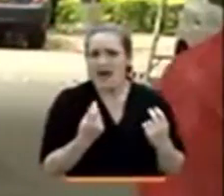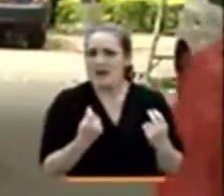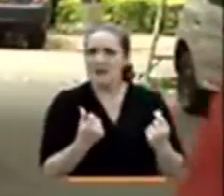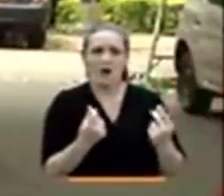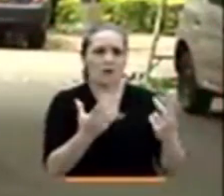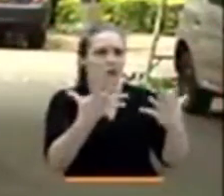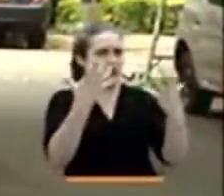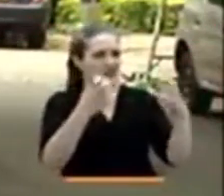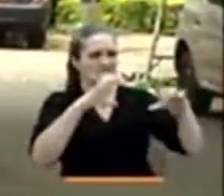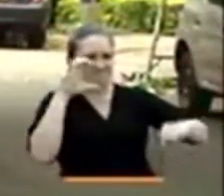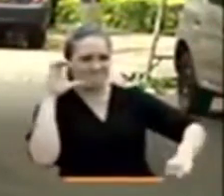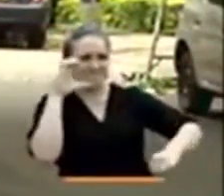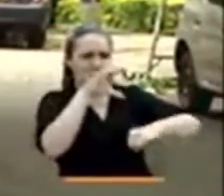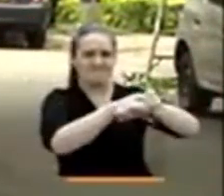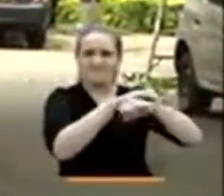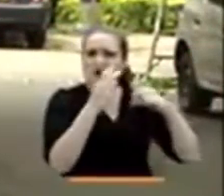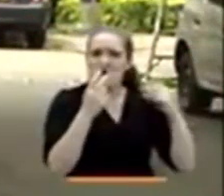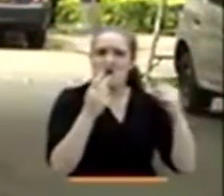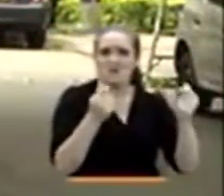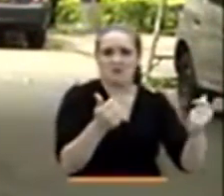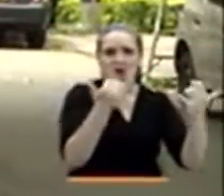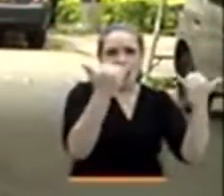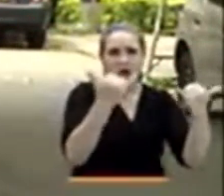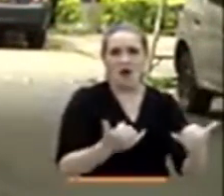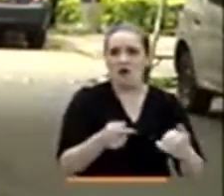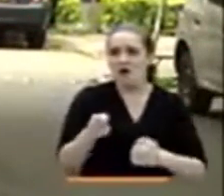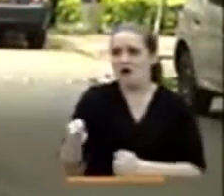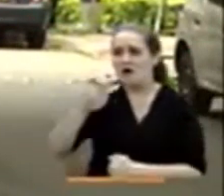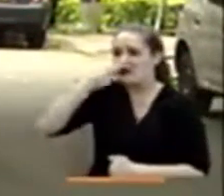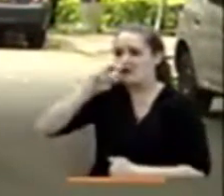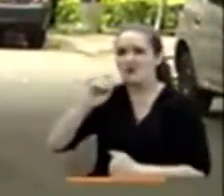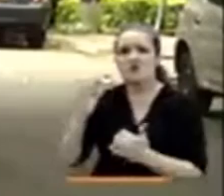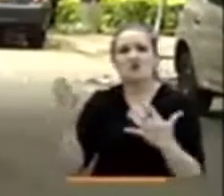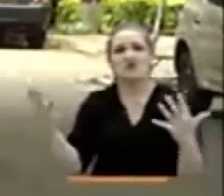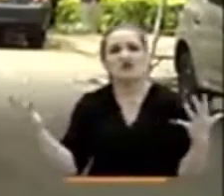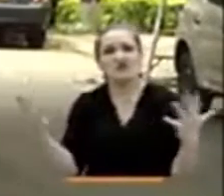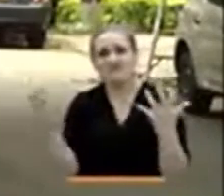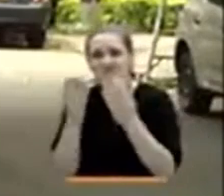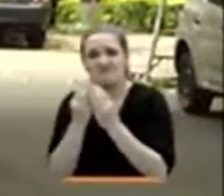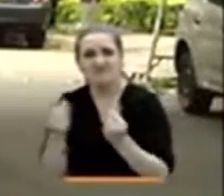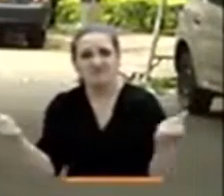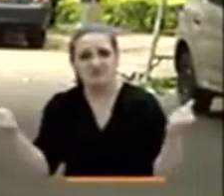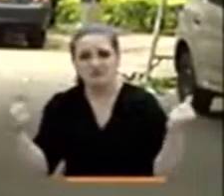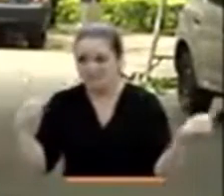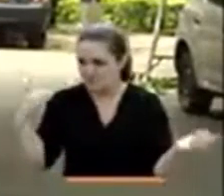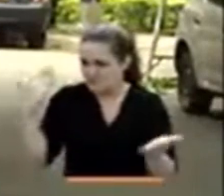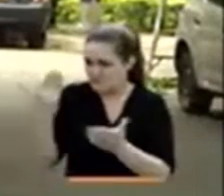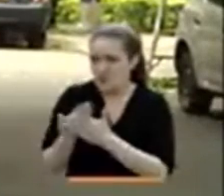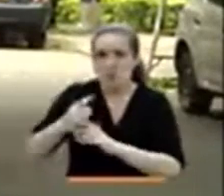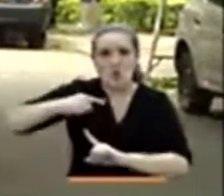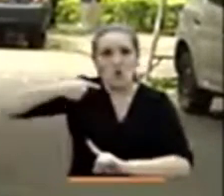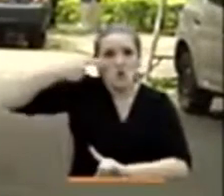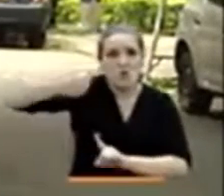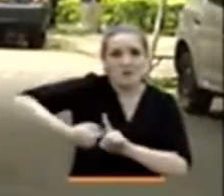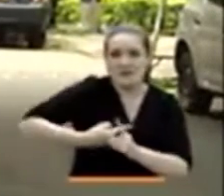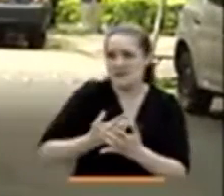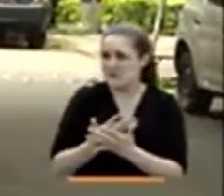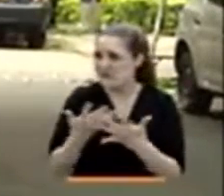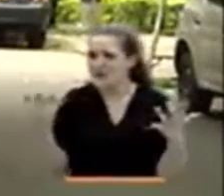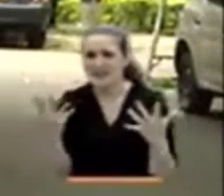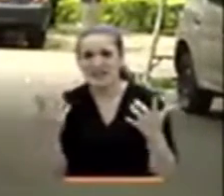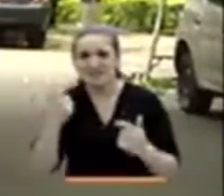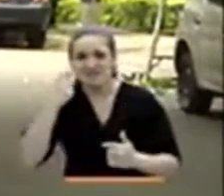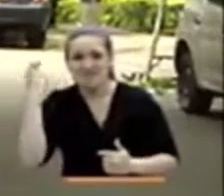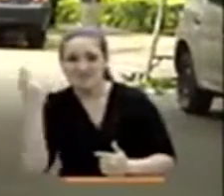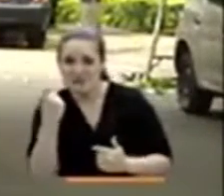y puedan encontrar con prontitud, en este caso, a Maximiliano, que sigue ya después de un mes de lo ocurrido sin aparecer. Información